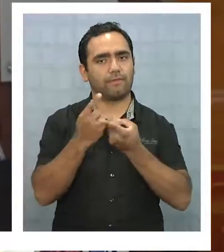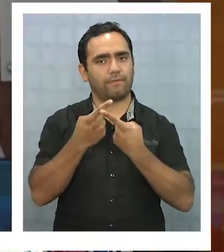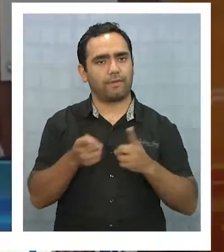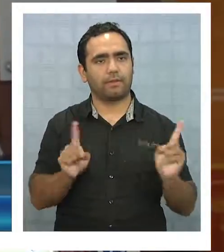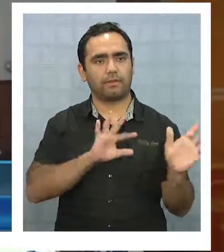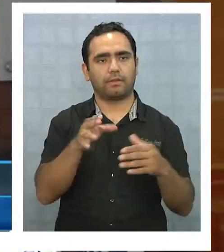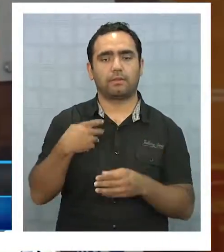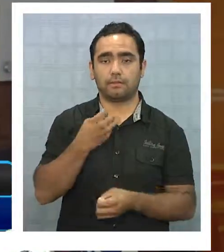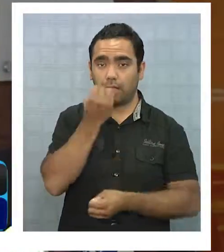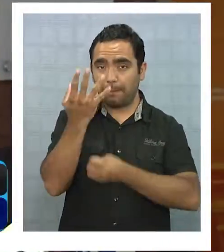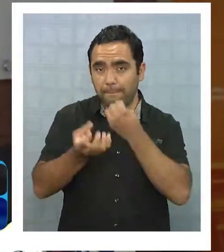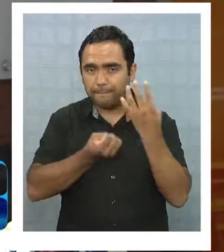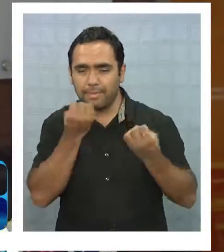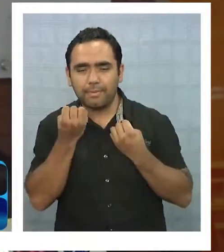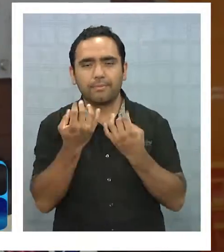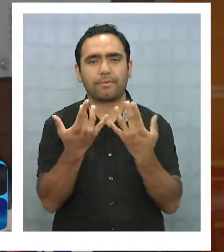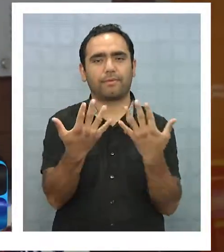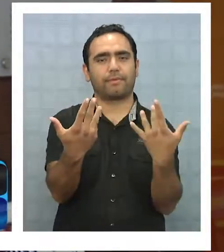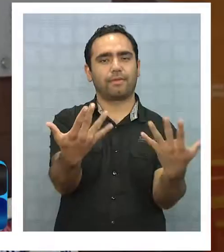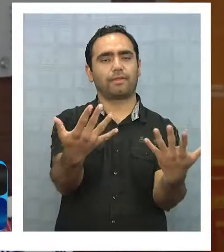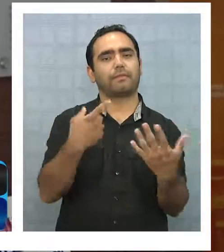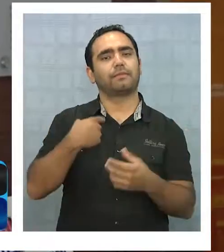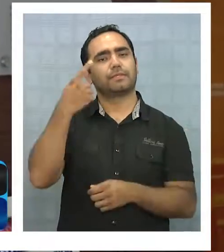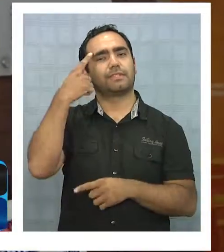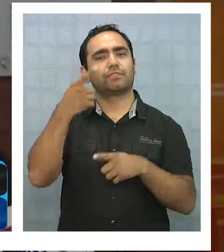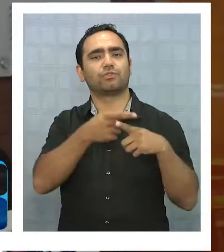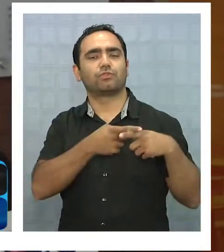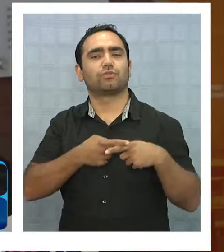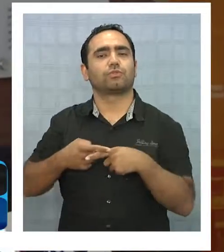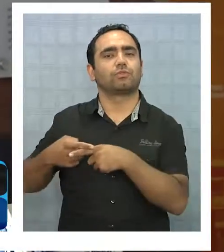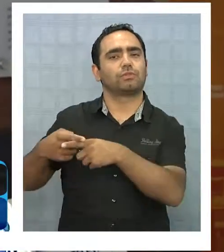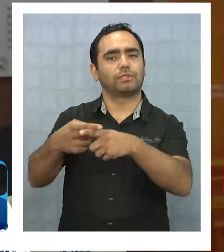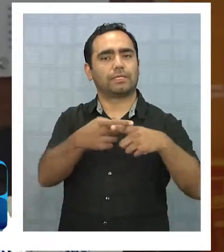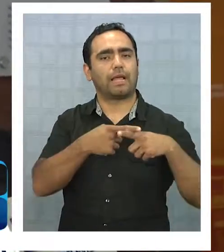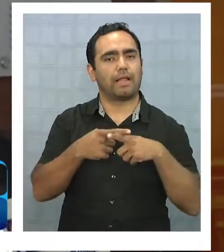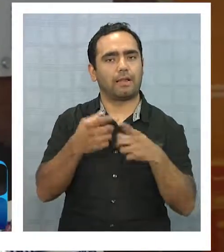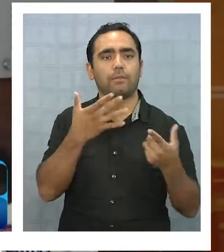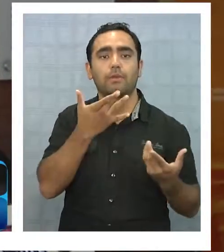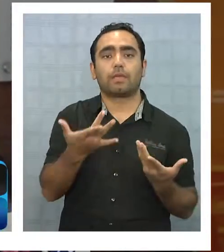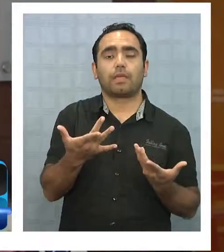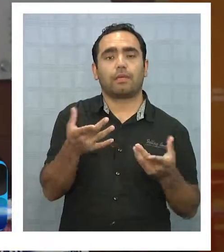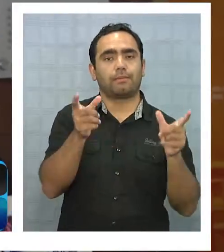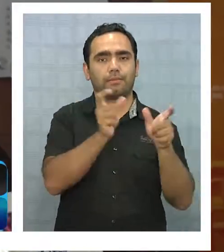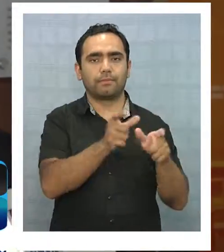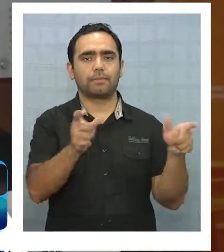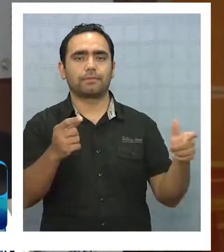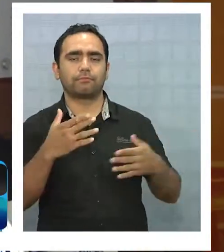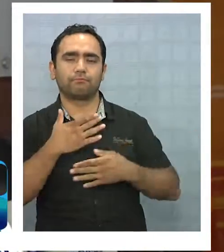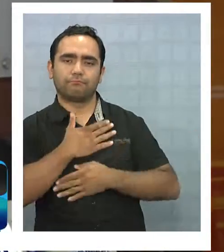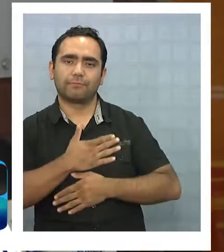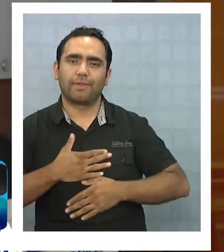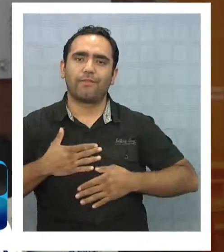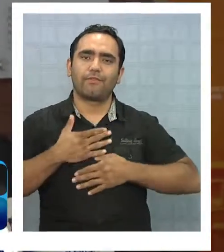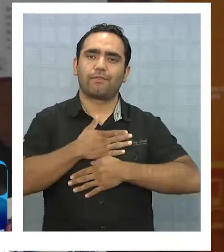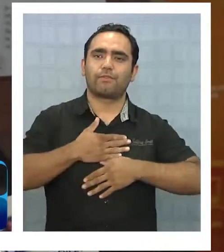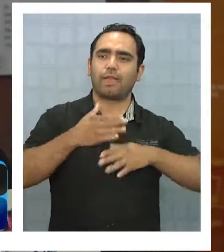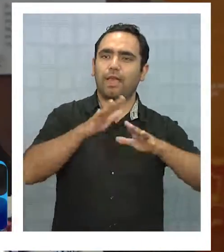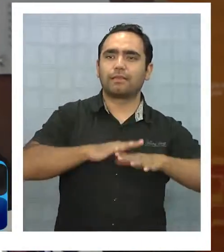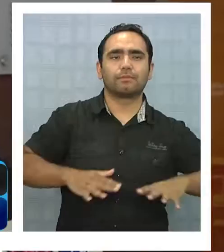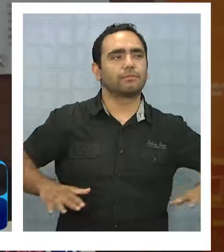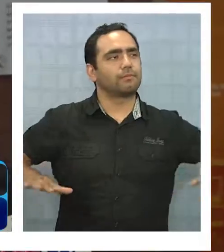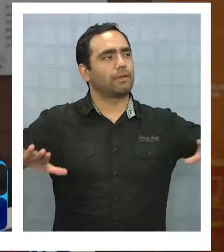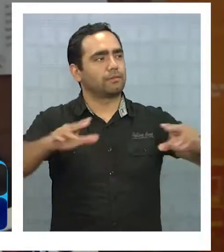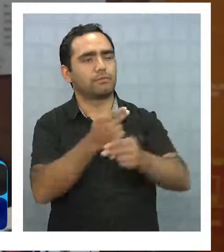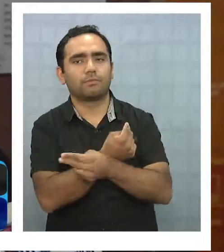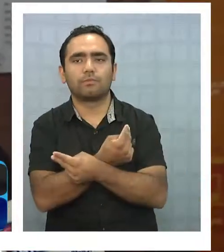primavera, se asocia más que nada a temas sociales. ¿En qué sentido? En que obviamente la gente comienza a disfrutar mucho más de los espacios públicos,